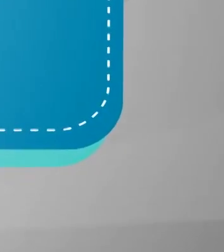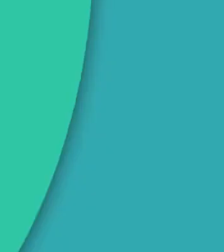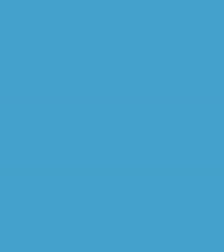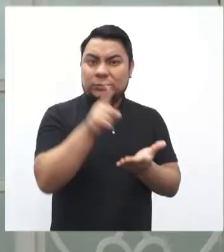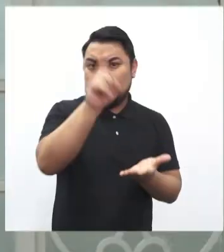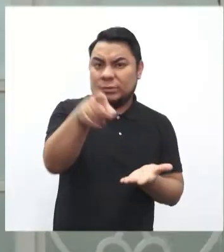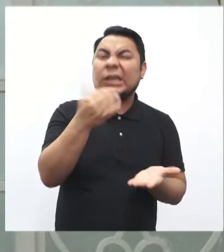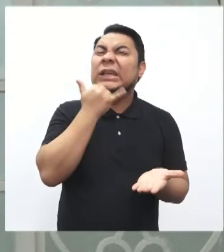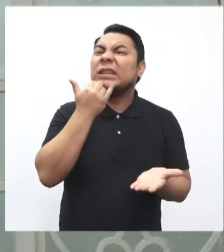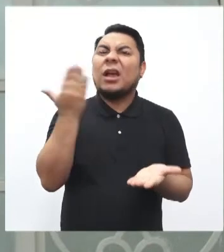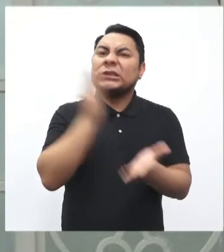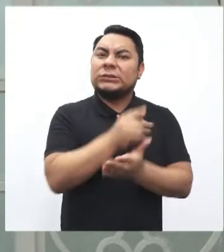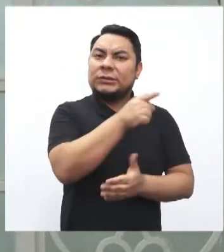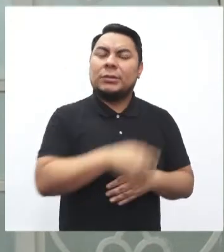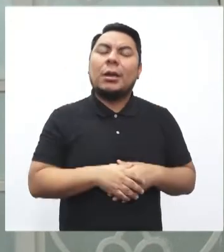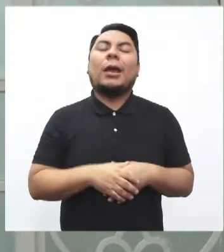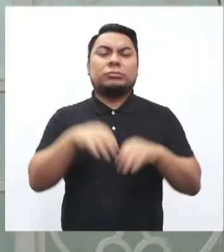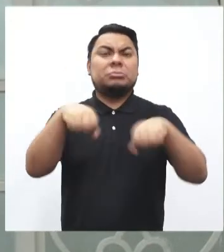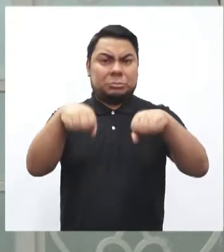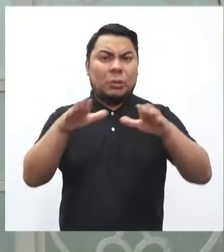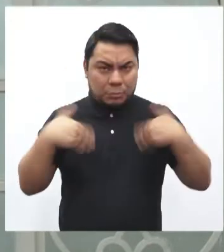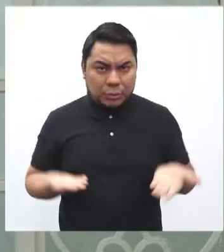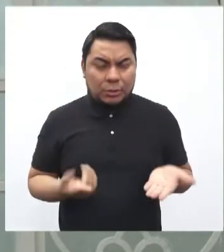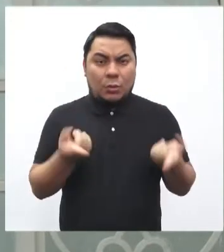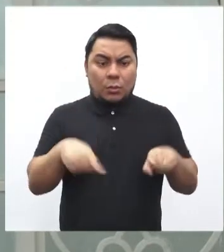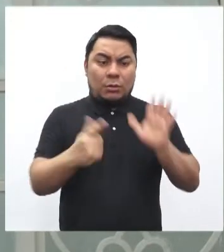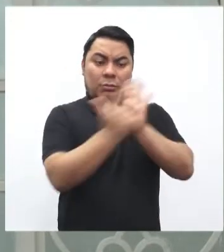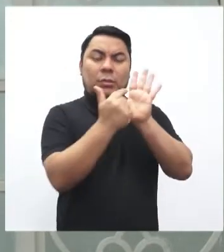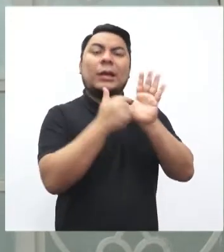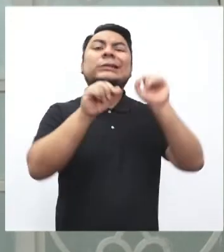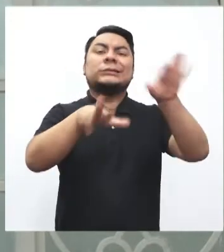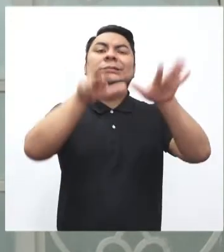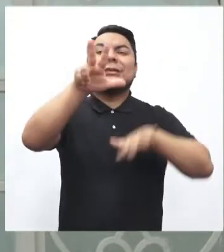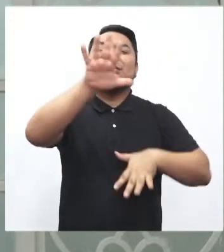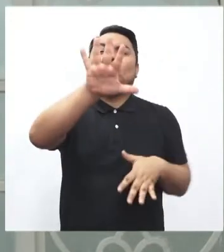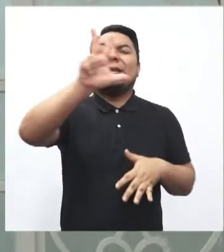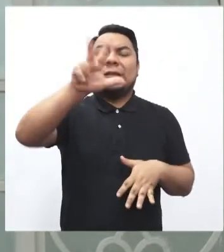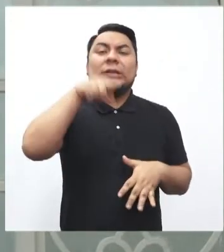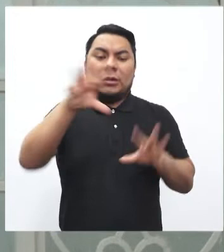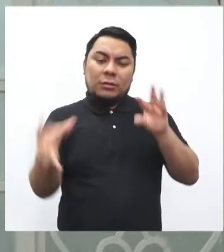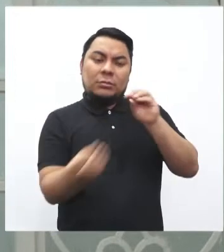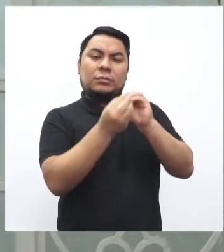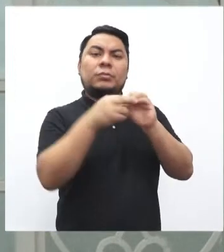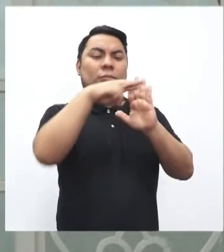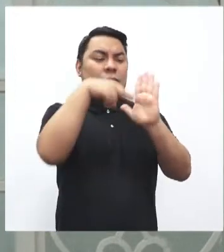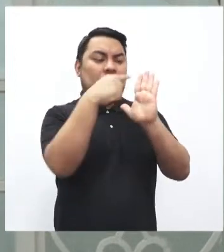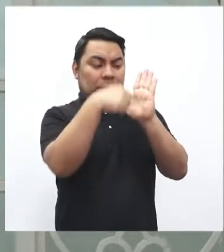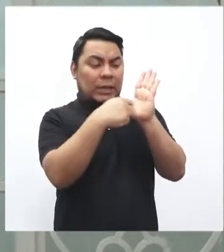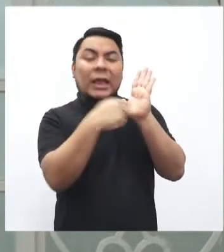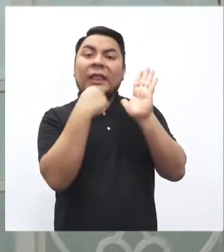En efecto, desde que entró en vigencia el Decreto Legislativo 1353, se incorporó un régimen